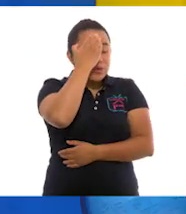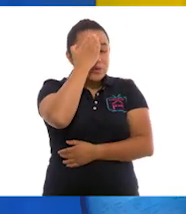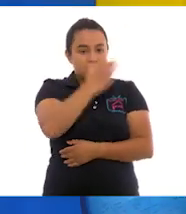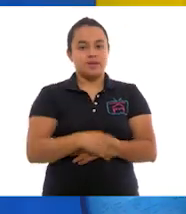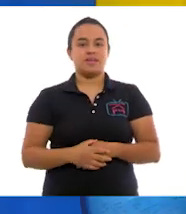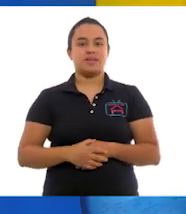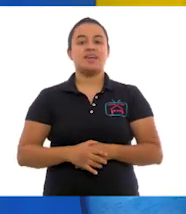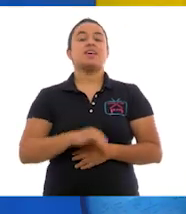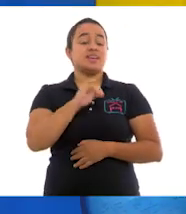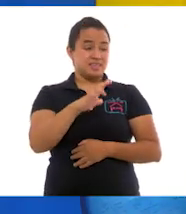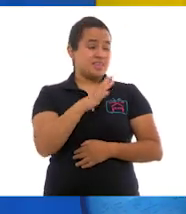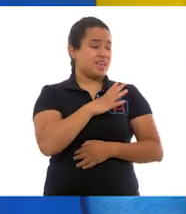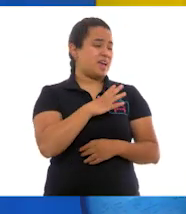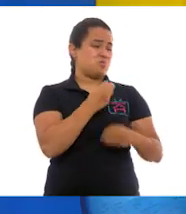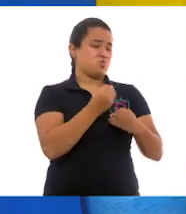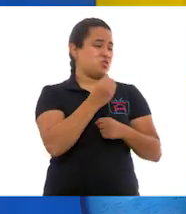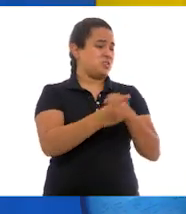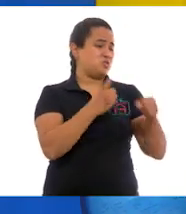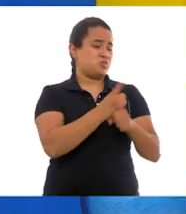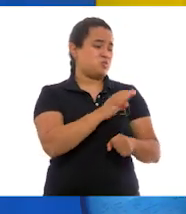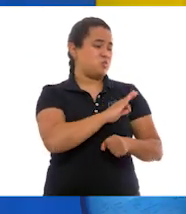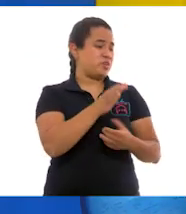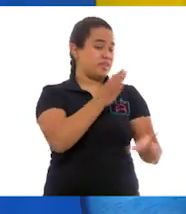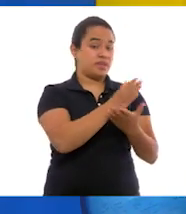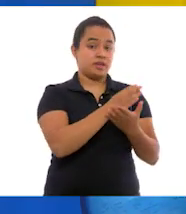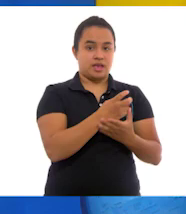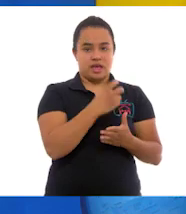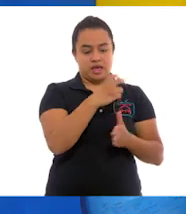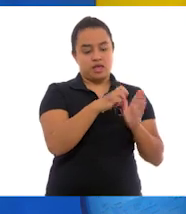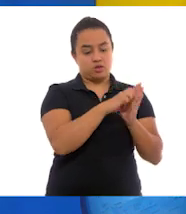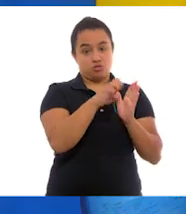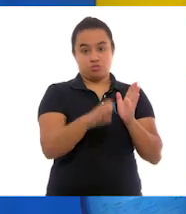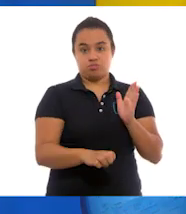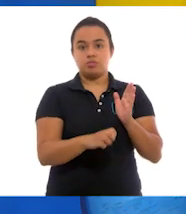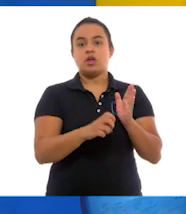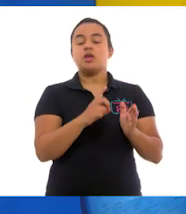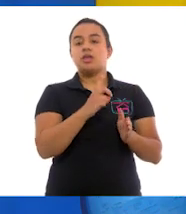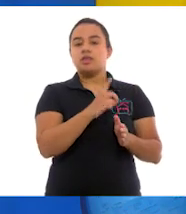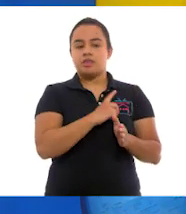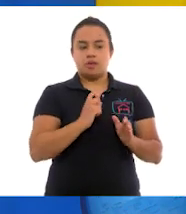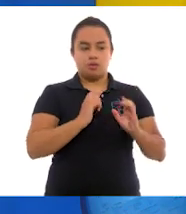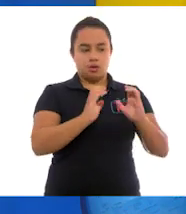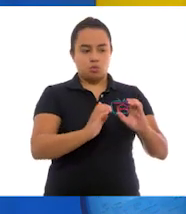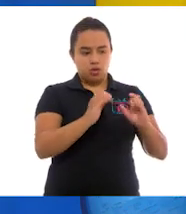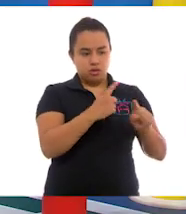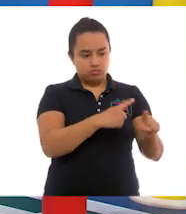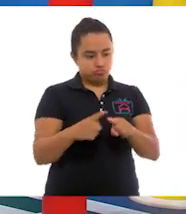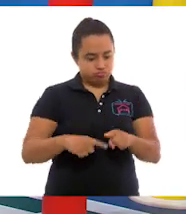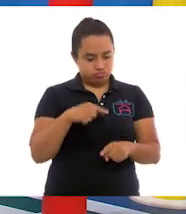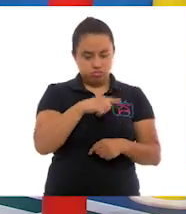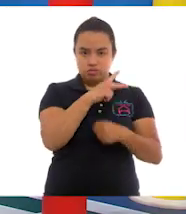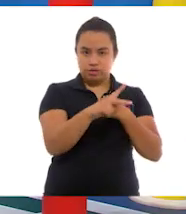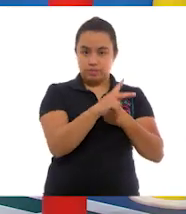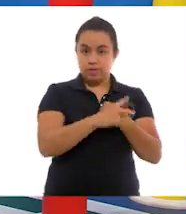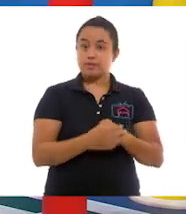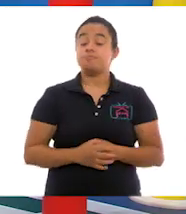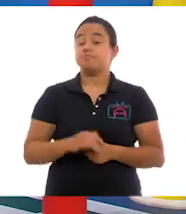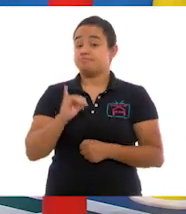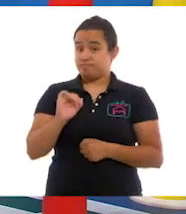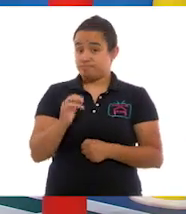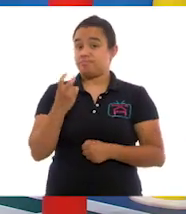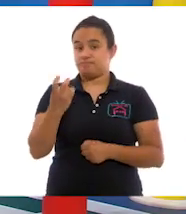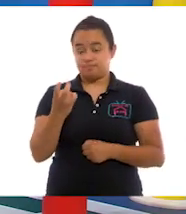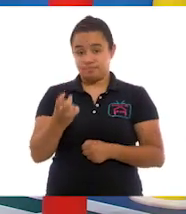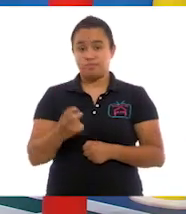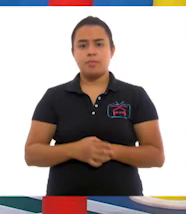Tienes muchas posibilidades, mi querida Ale. Y este es un ejemplo de cómo cuidar la biodiversidad de nuestro país. Así es.